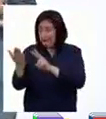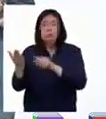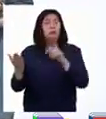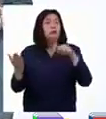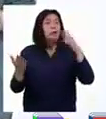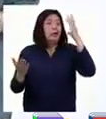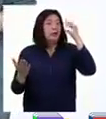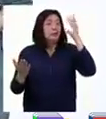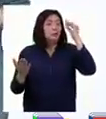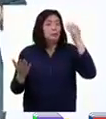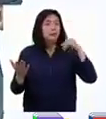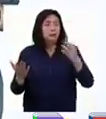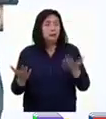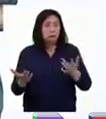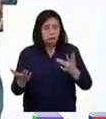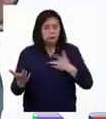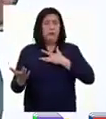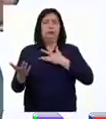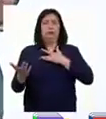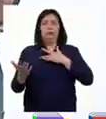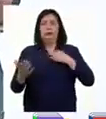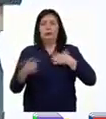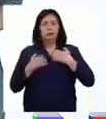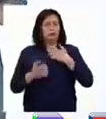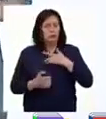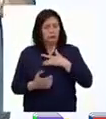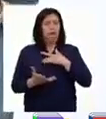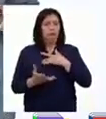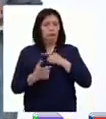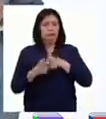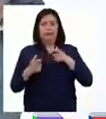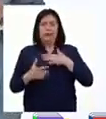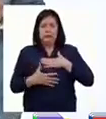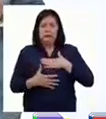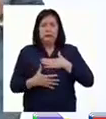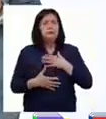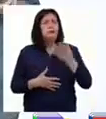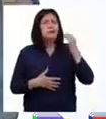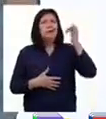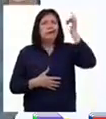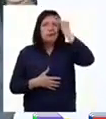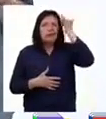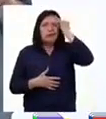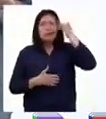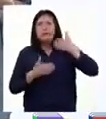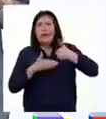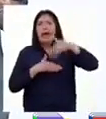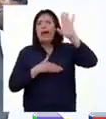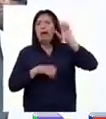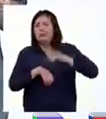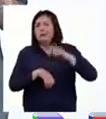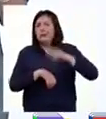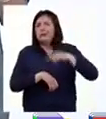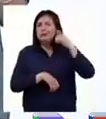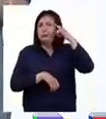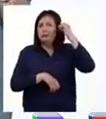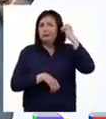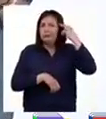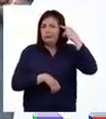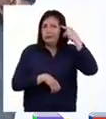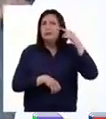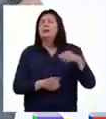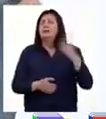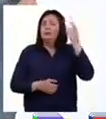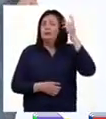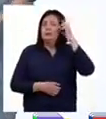una experiencia genera un gran impacto emocional en nosotros, es probable que se quede registrada más tiempo en nuestra memoria. Por